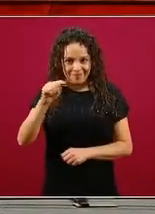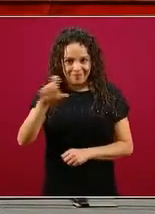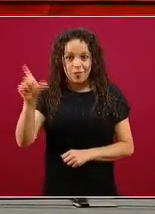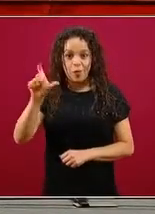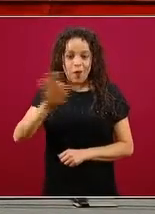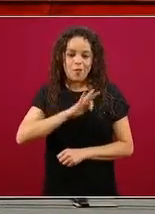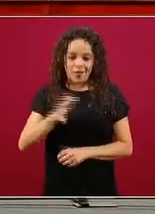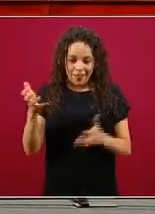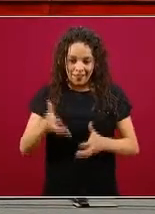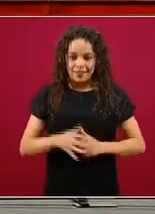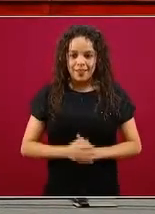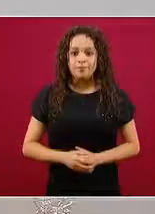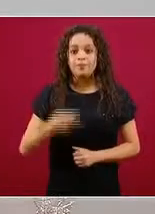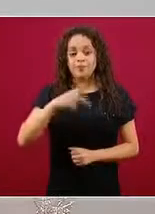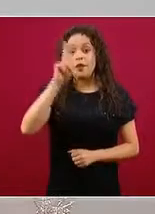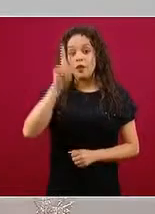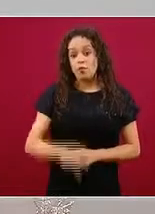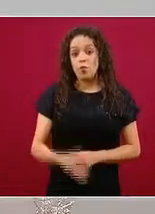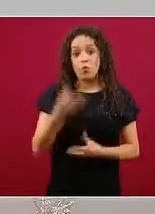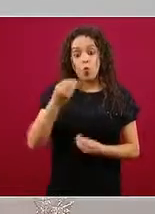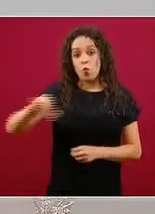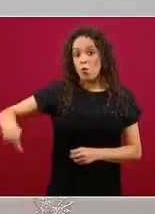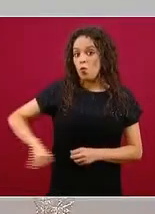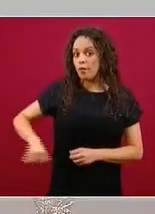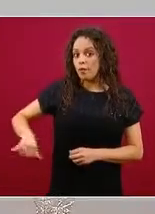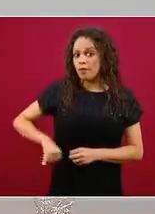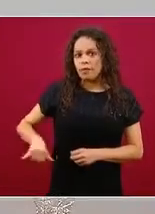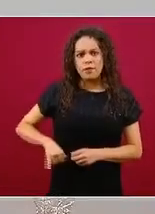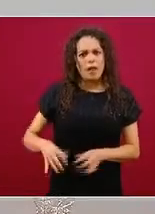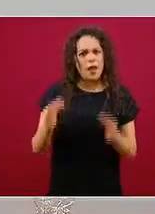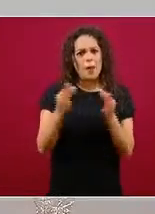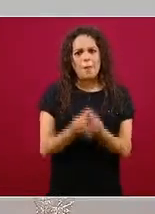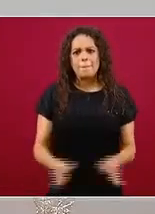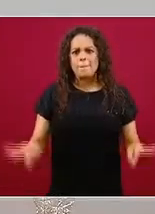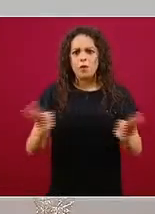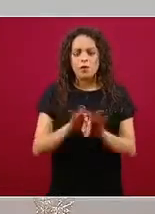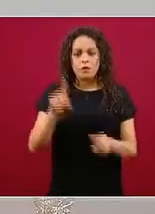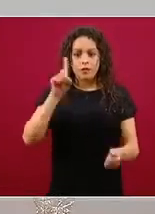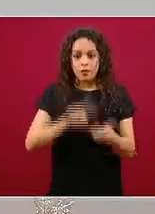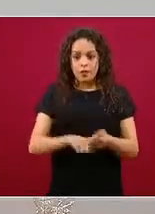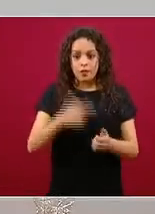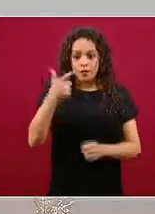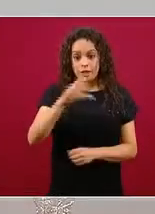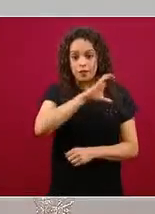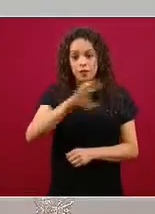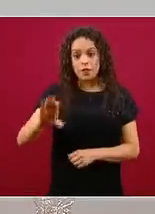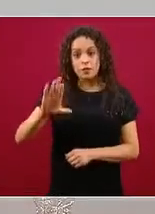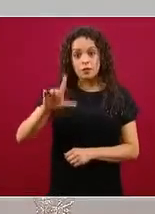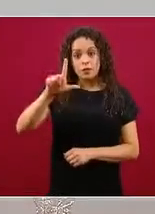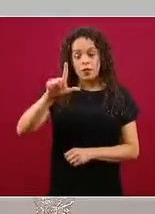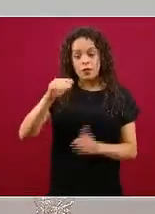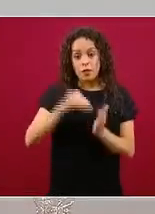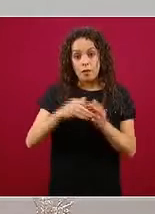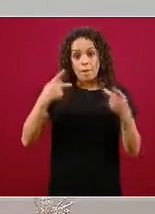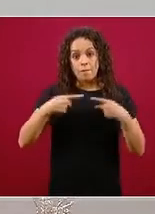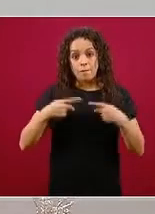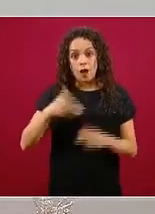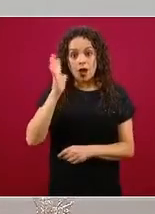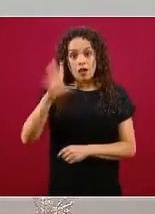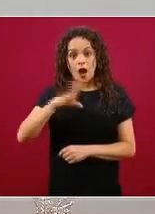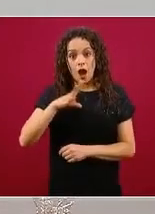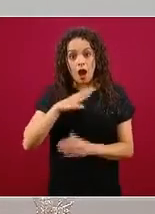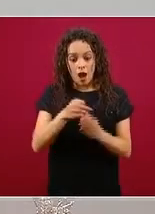Pero es muy interesante y muy importante cómo estos 757 mil personas que ya descargaron la